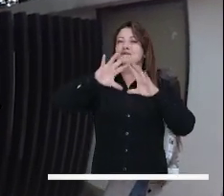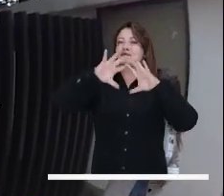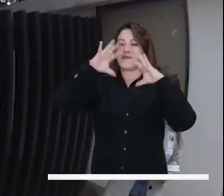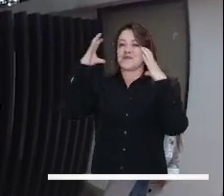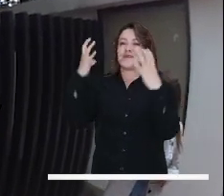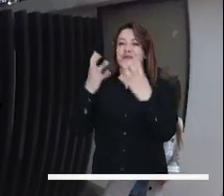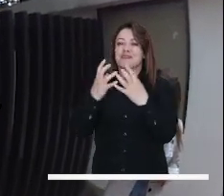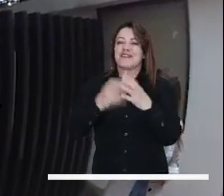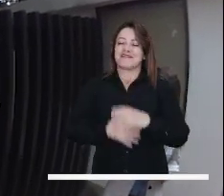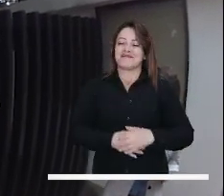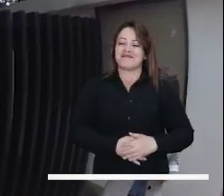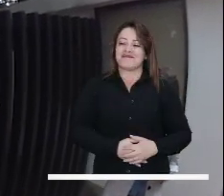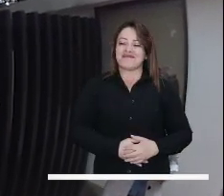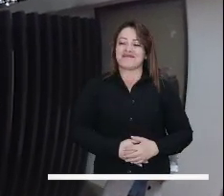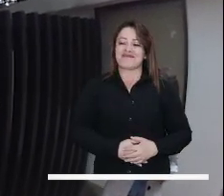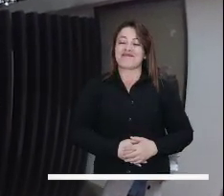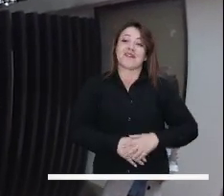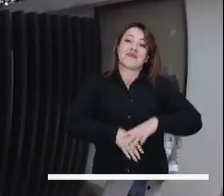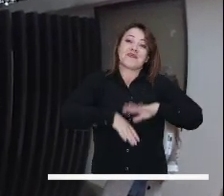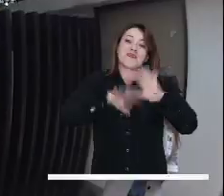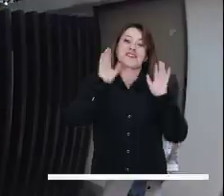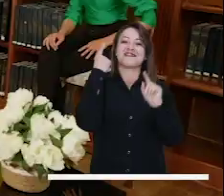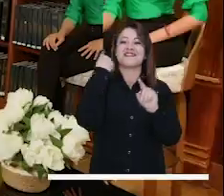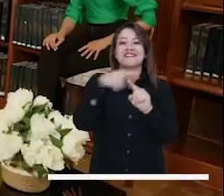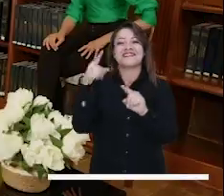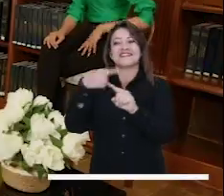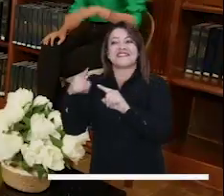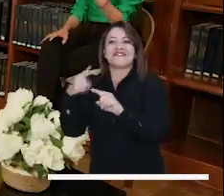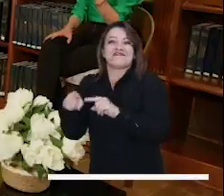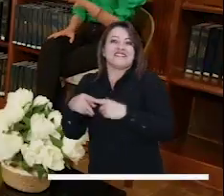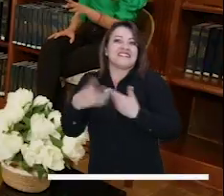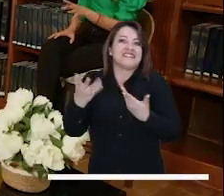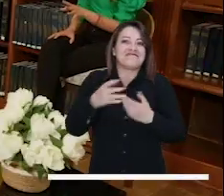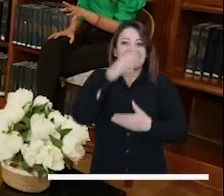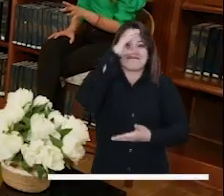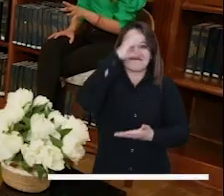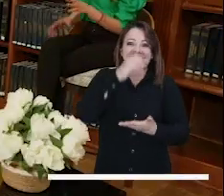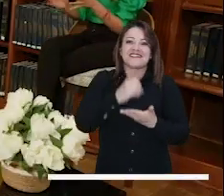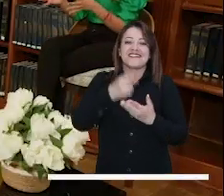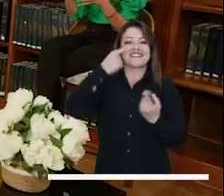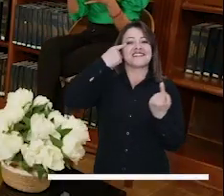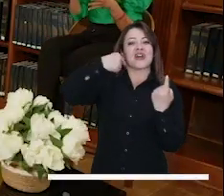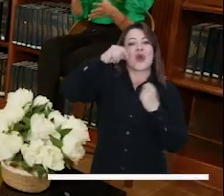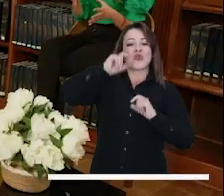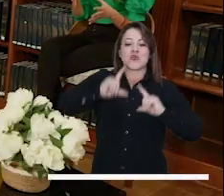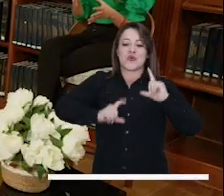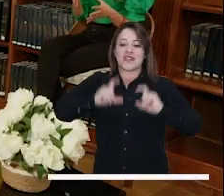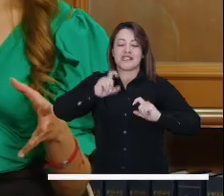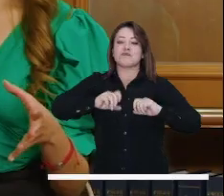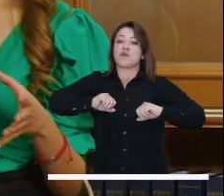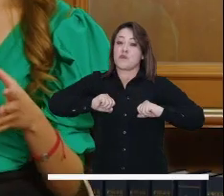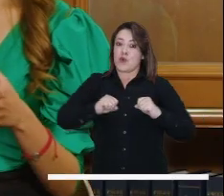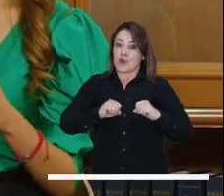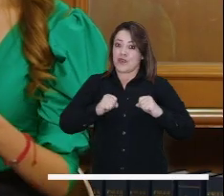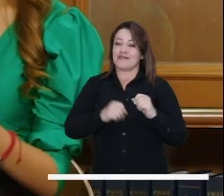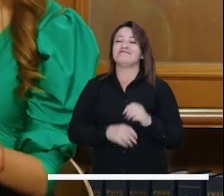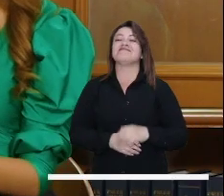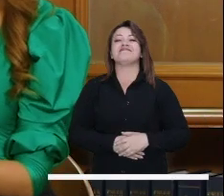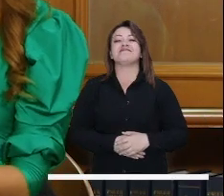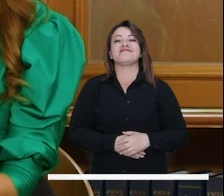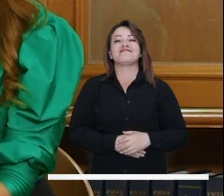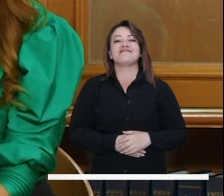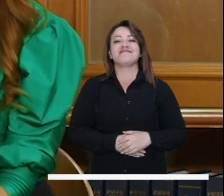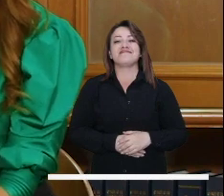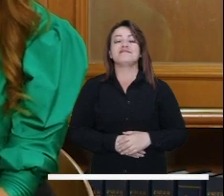también en América Latina, sino en el mundo entero. Muchas inquietudes tenemos con este tema, el turismo en Bogotá,